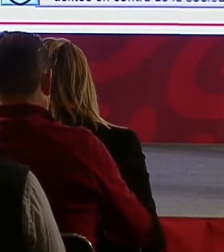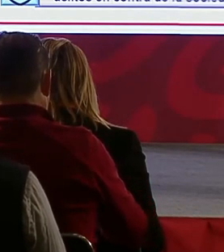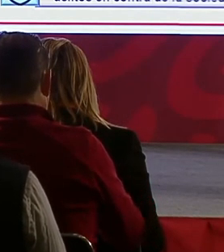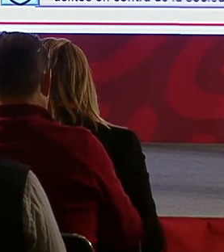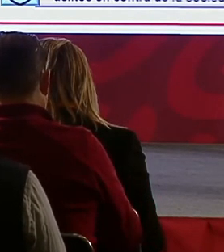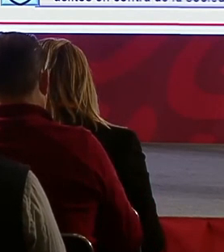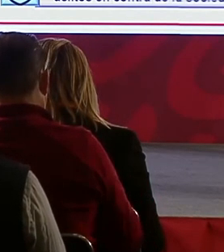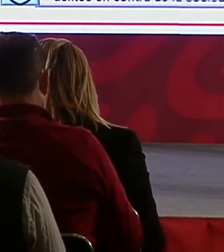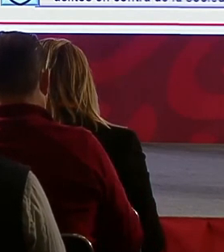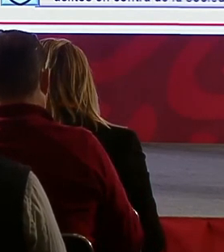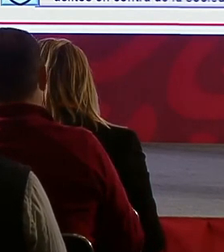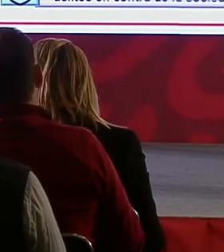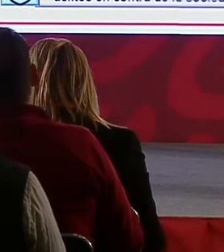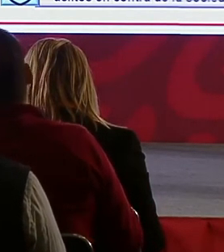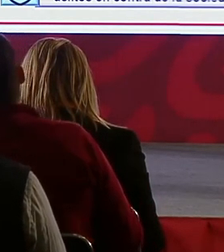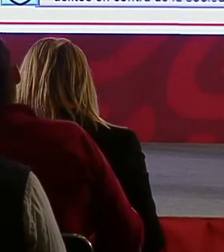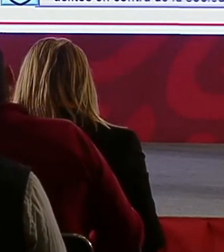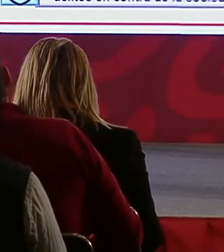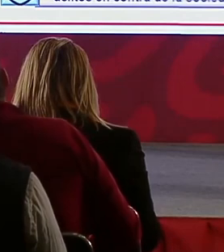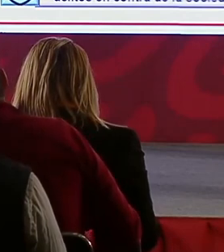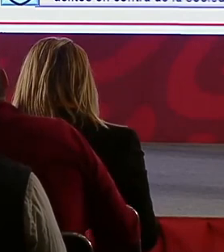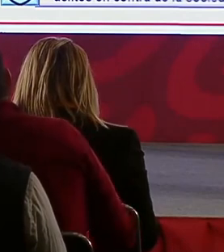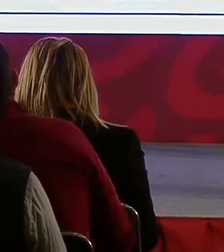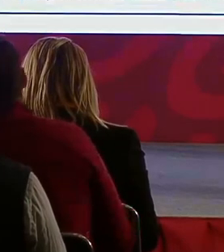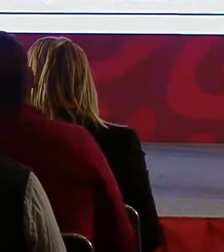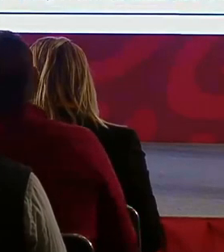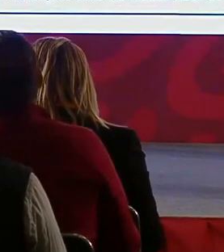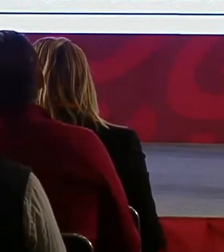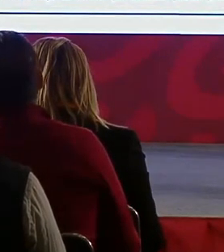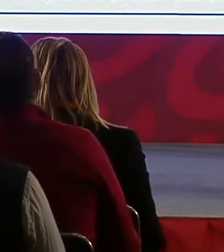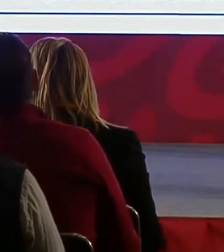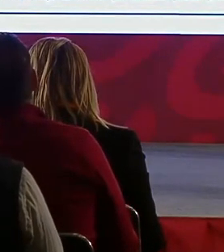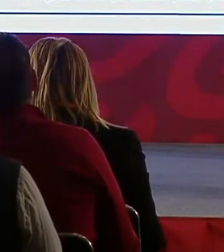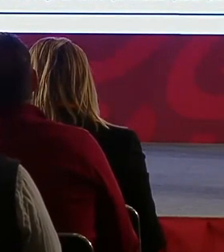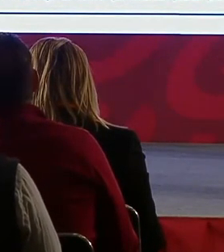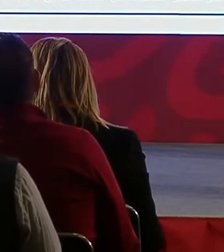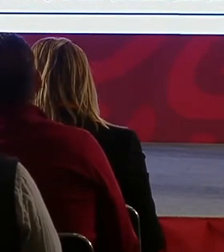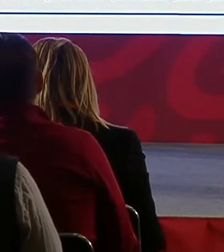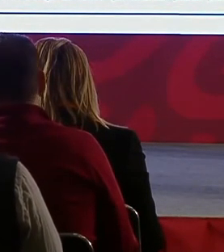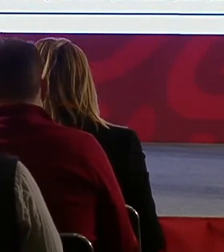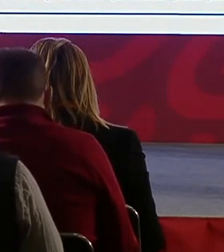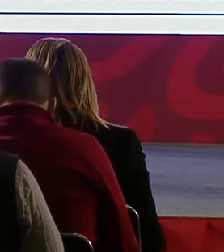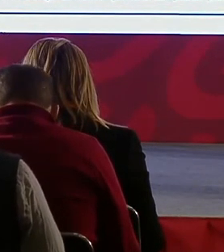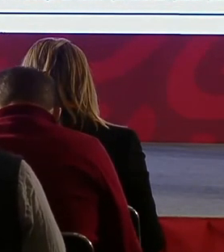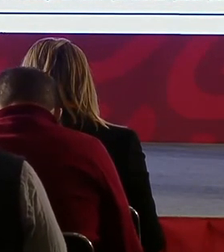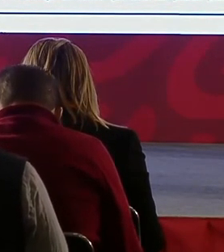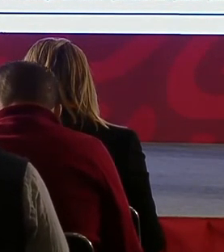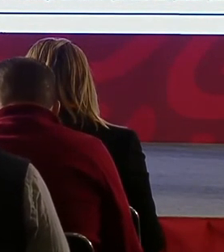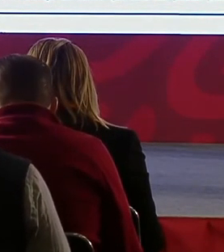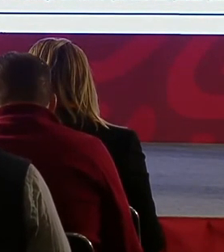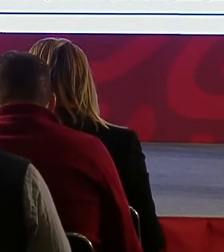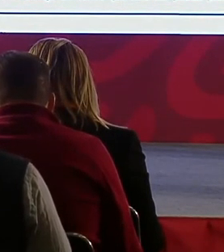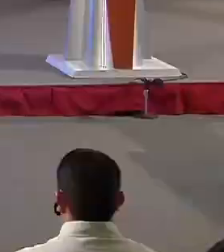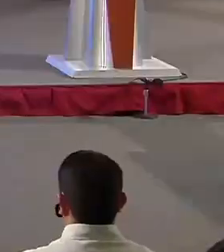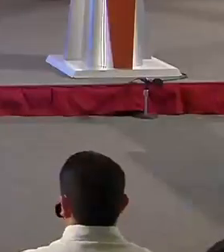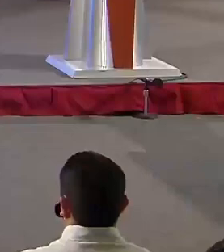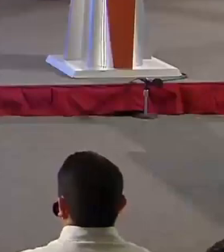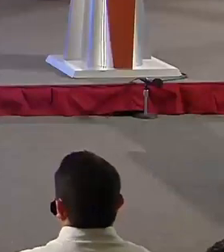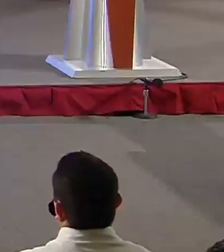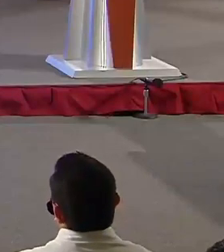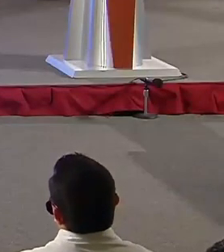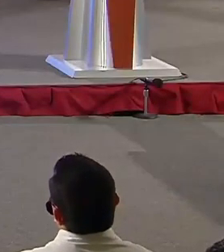que atenten contra la seguridad de la nación. Siguiente. La prisión preventiva ha sido una figura